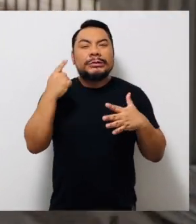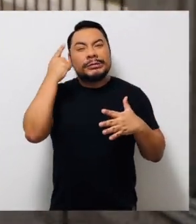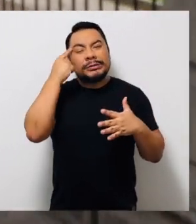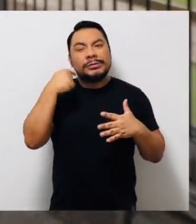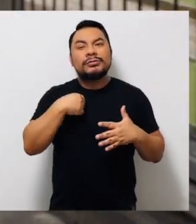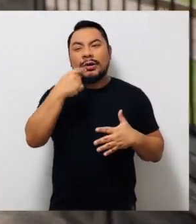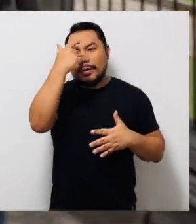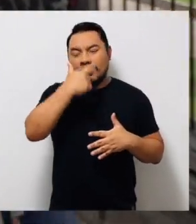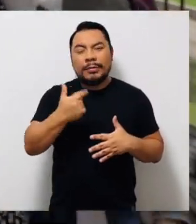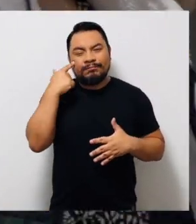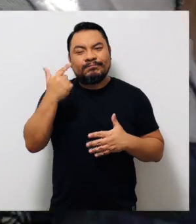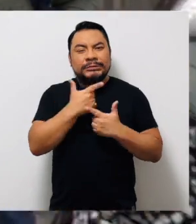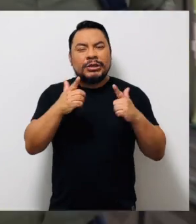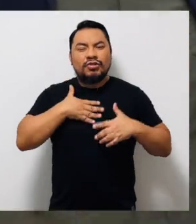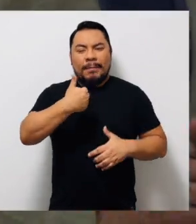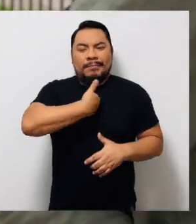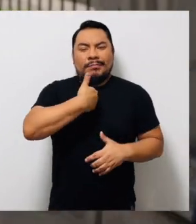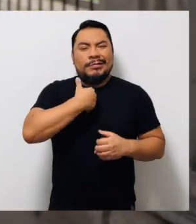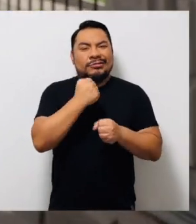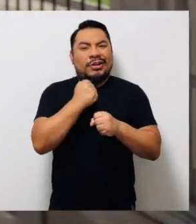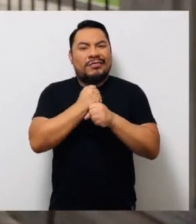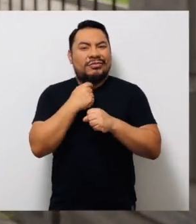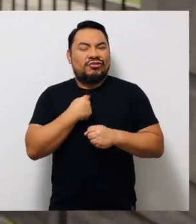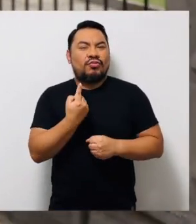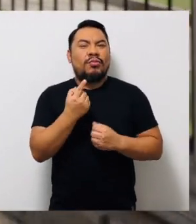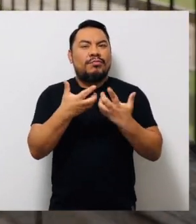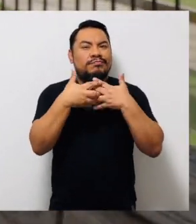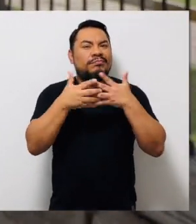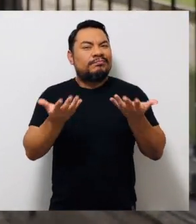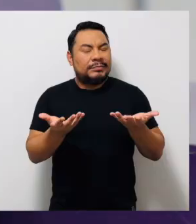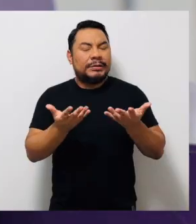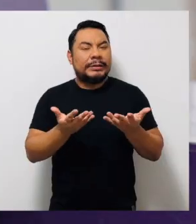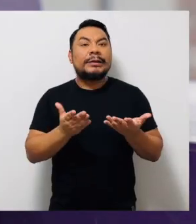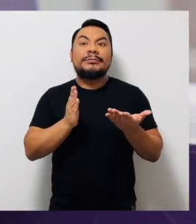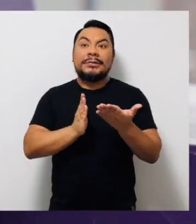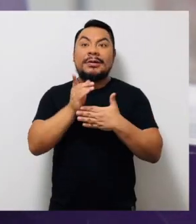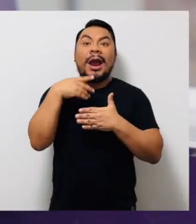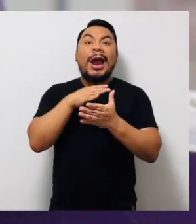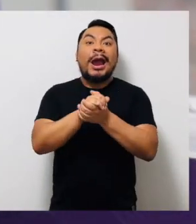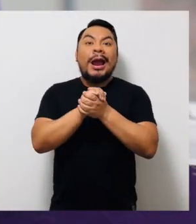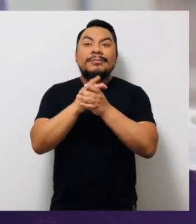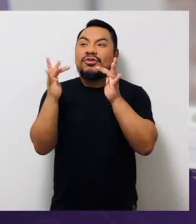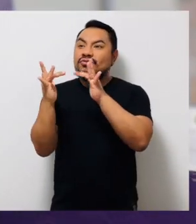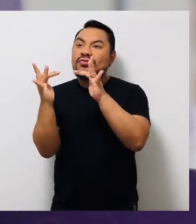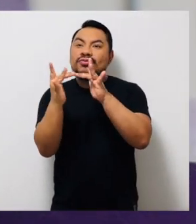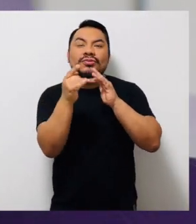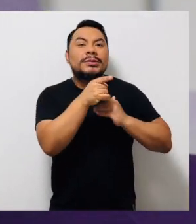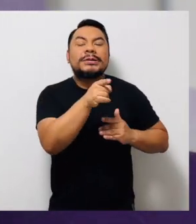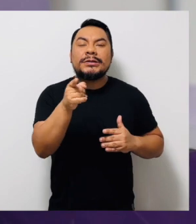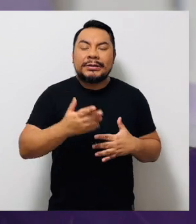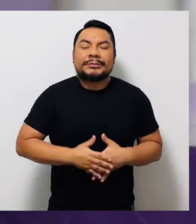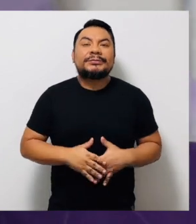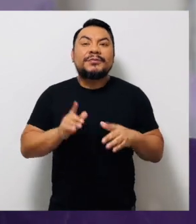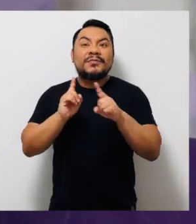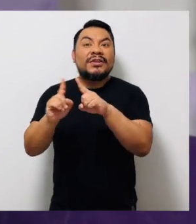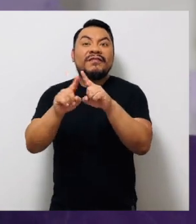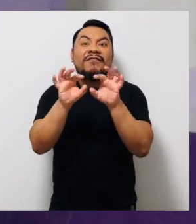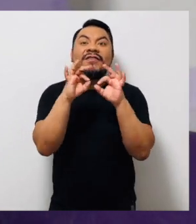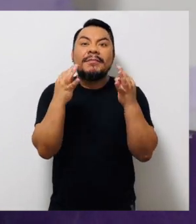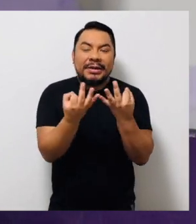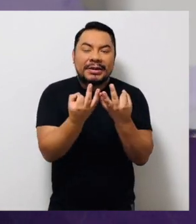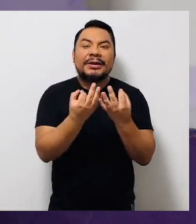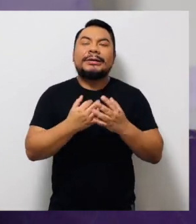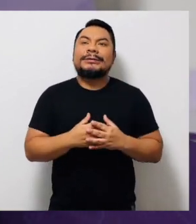inducido a ser una persona líder, de tener un propio negocio. Entonces, a través de unos amigos, diferentes